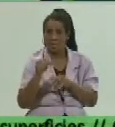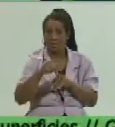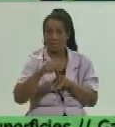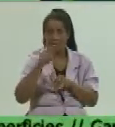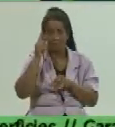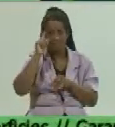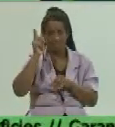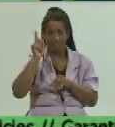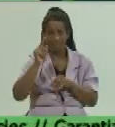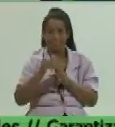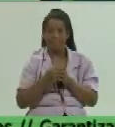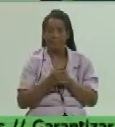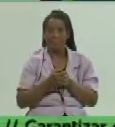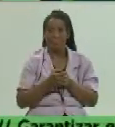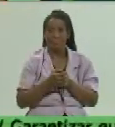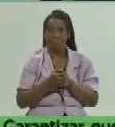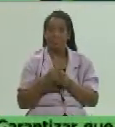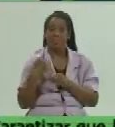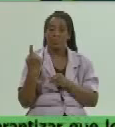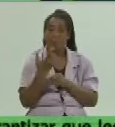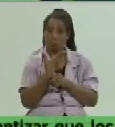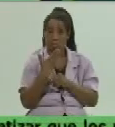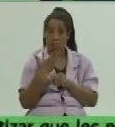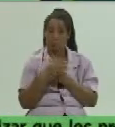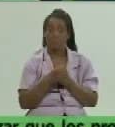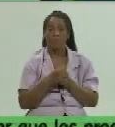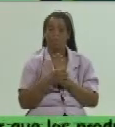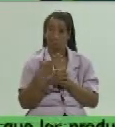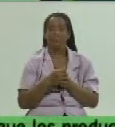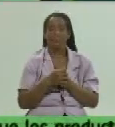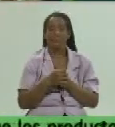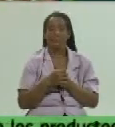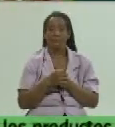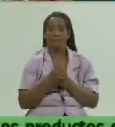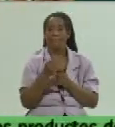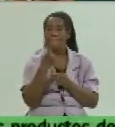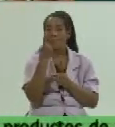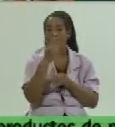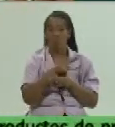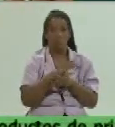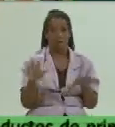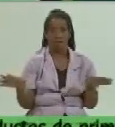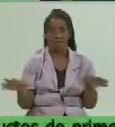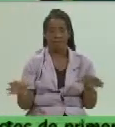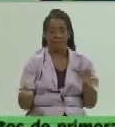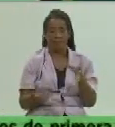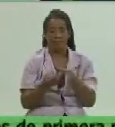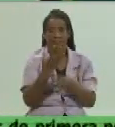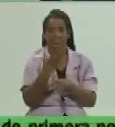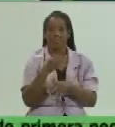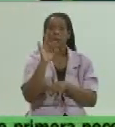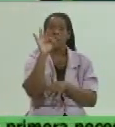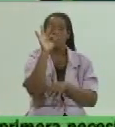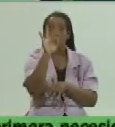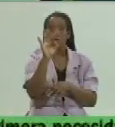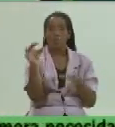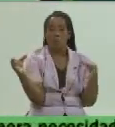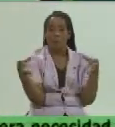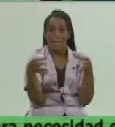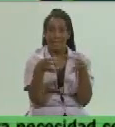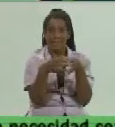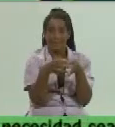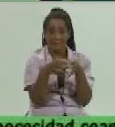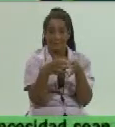nuestra provincia bueno nosotros primero ya se crearon los ocho comités de